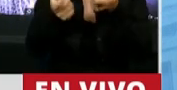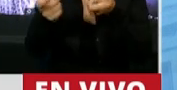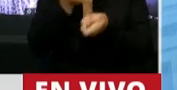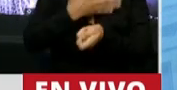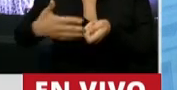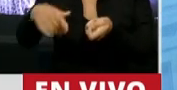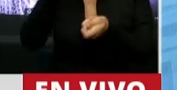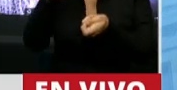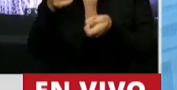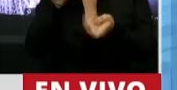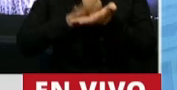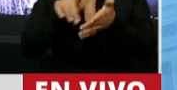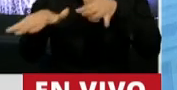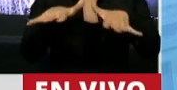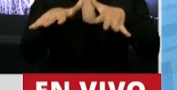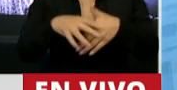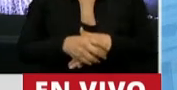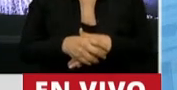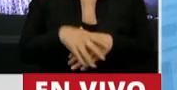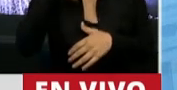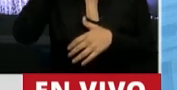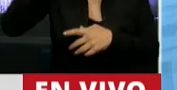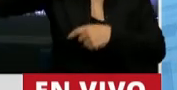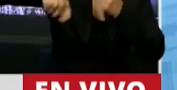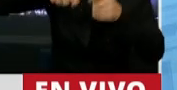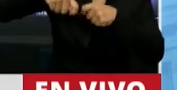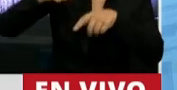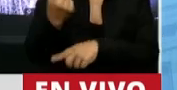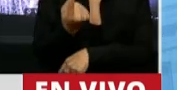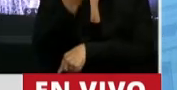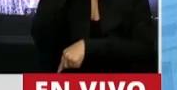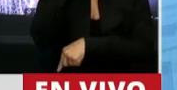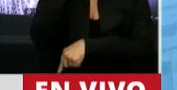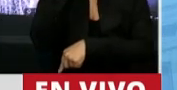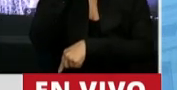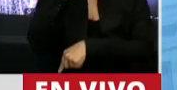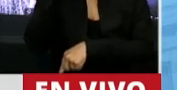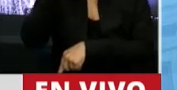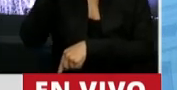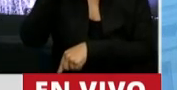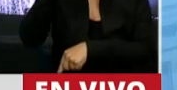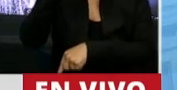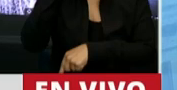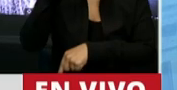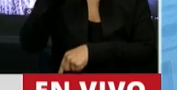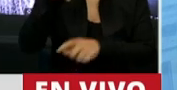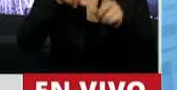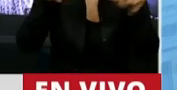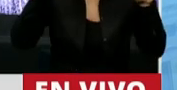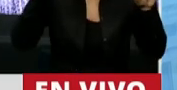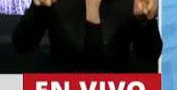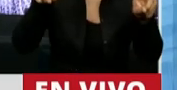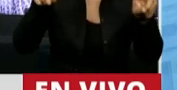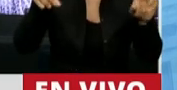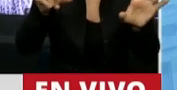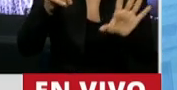de la pandemia, Santiago del Estero es una de las provincias donde lo que se ha dado en llamar estado de